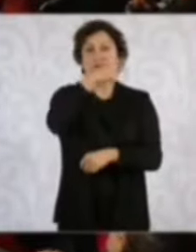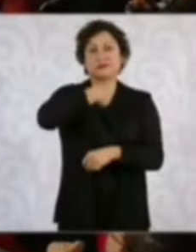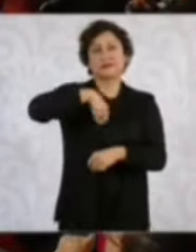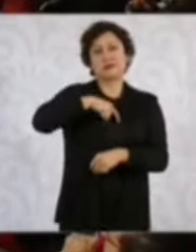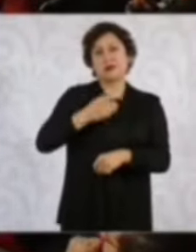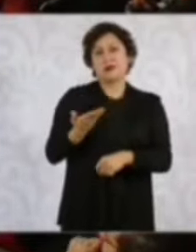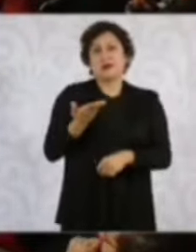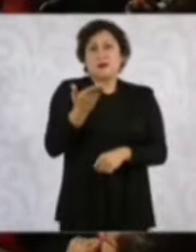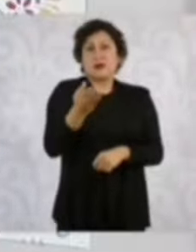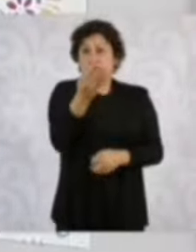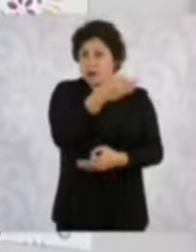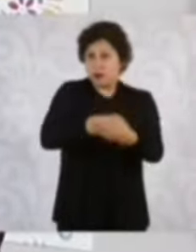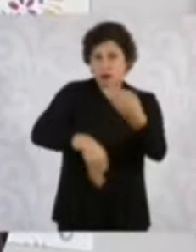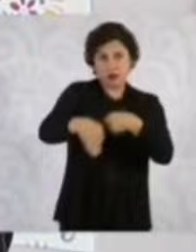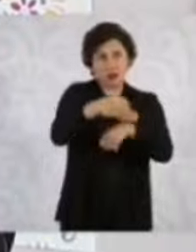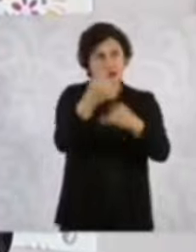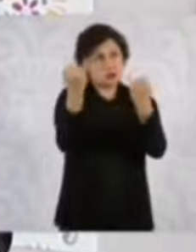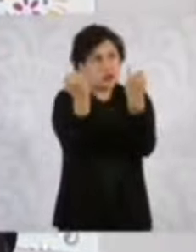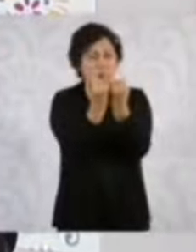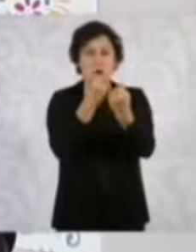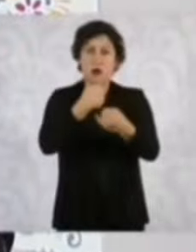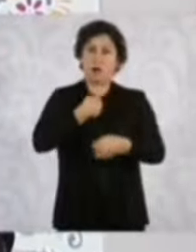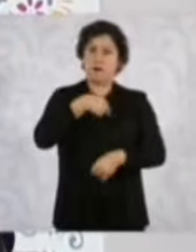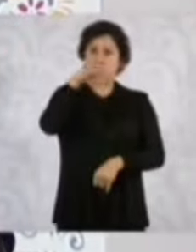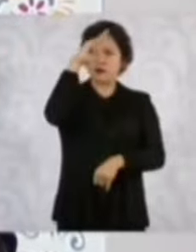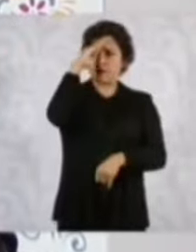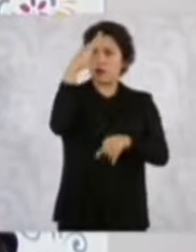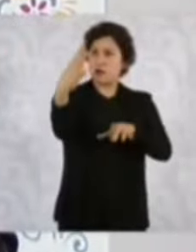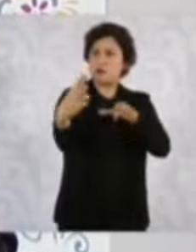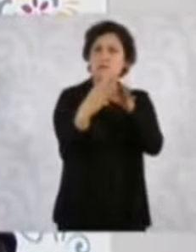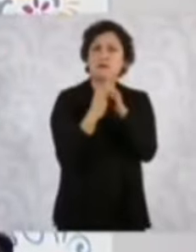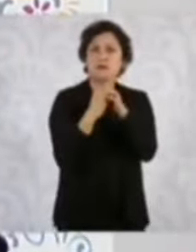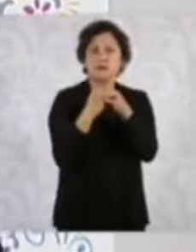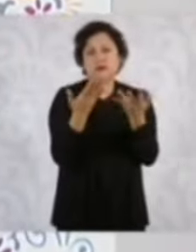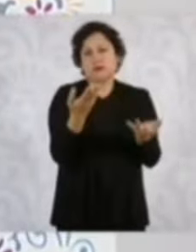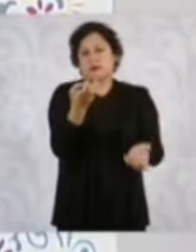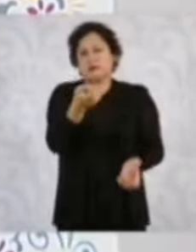la presidenta, imagínense, eso sí sería dictadura.